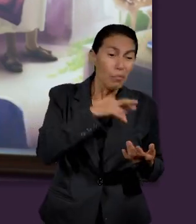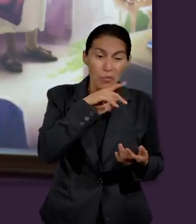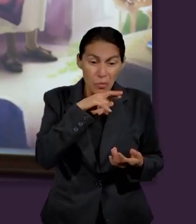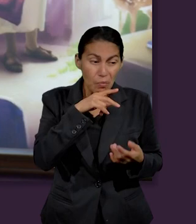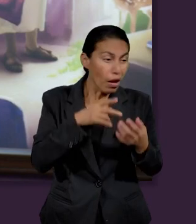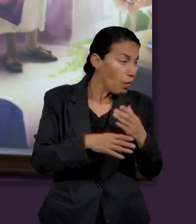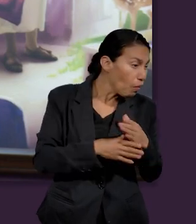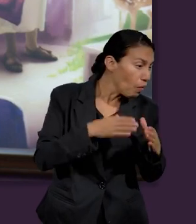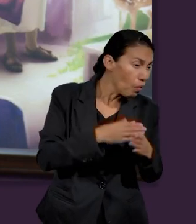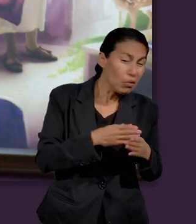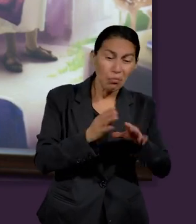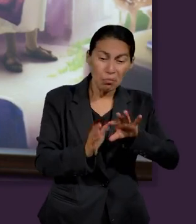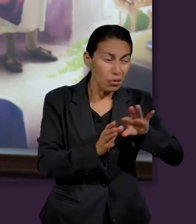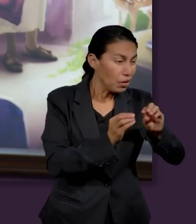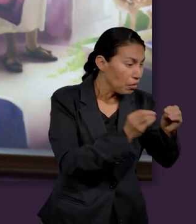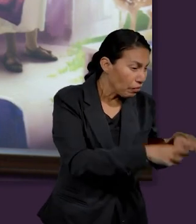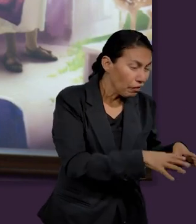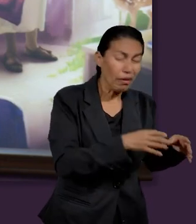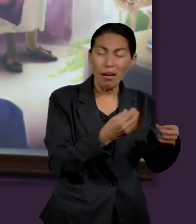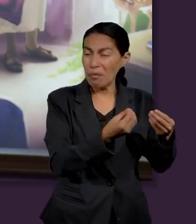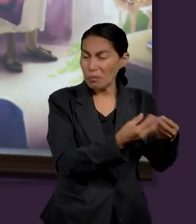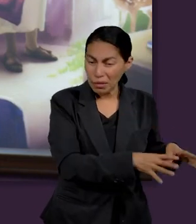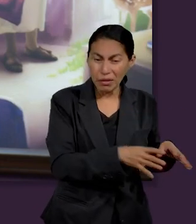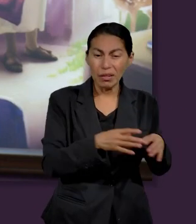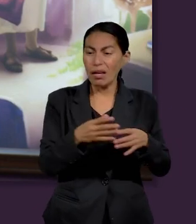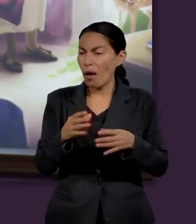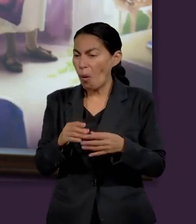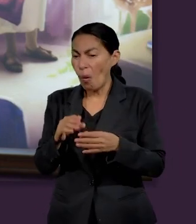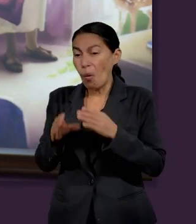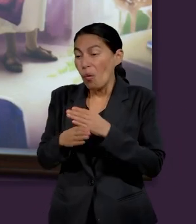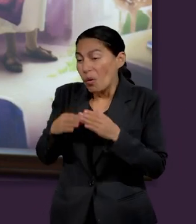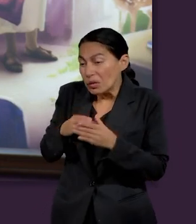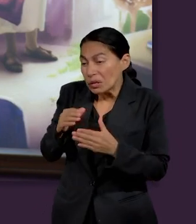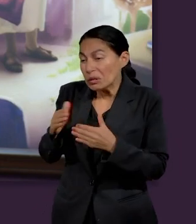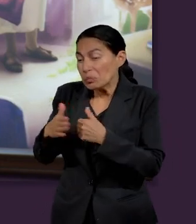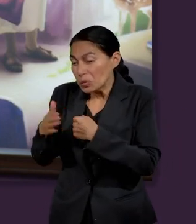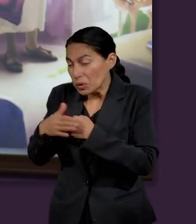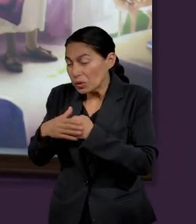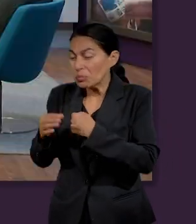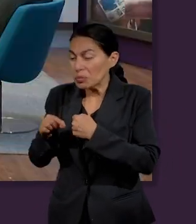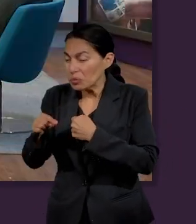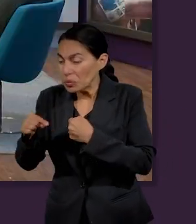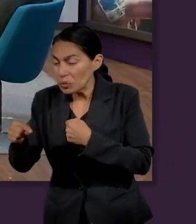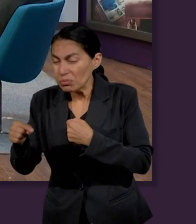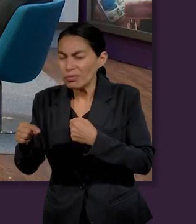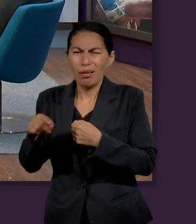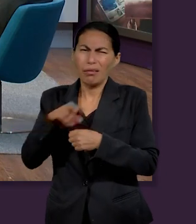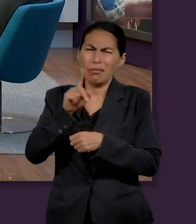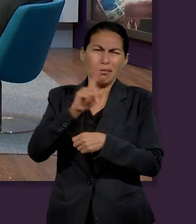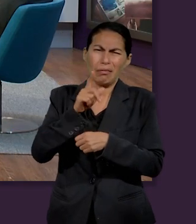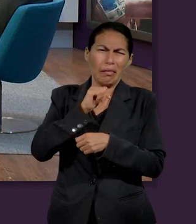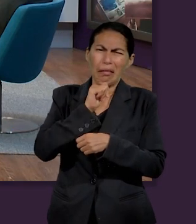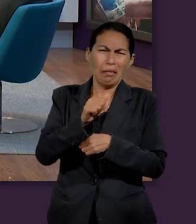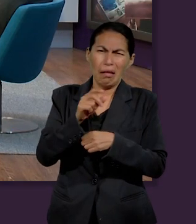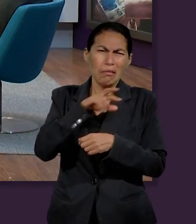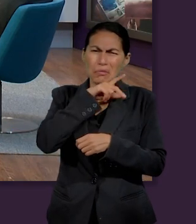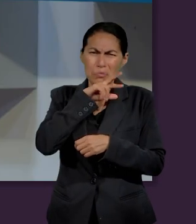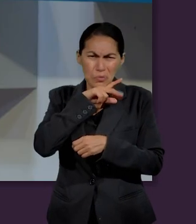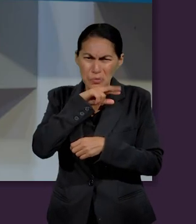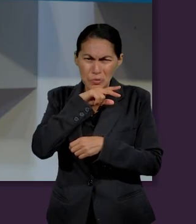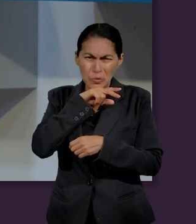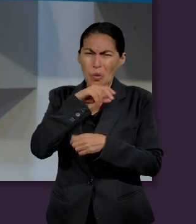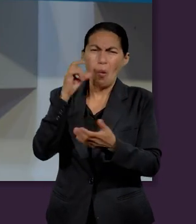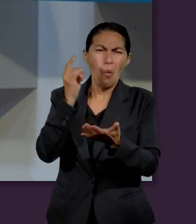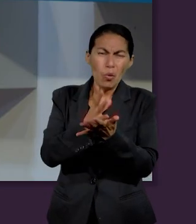Dios le iba a poner enfrente, sino que siguió adelante y dio ese paso de fe porque creía que el que lo había enviado sería fiel a su promesa. No